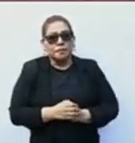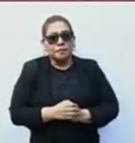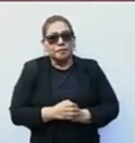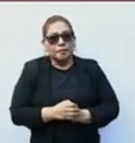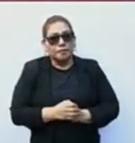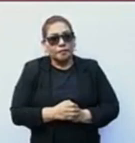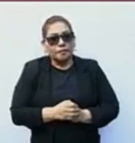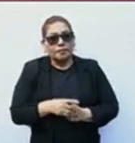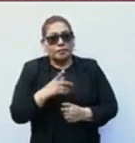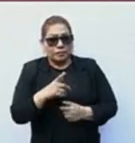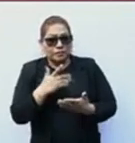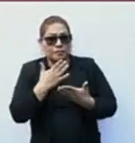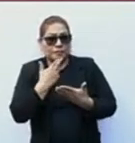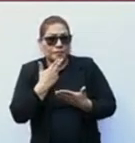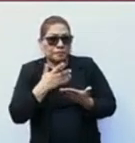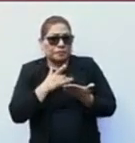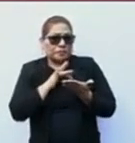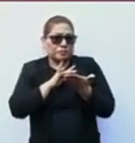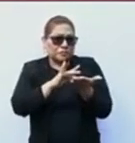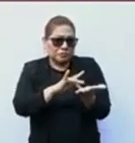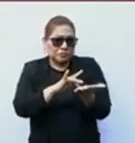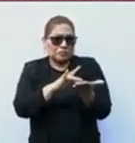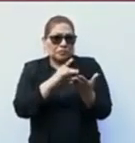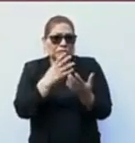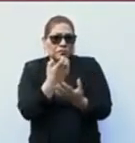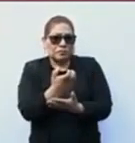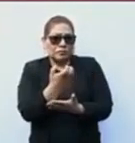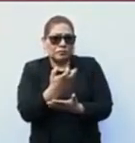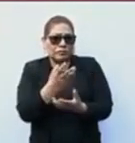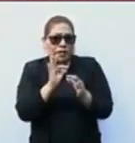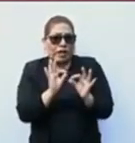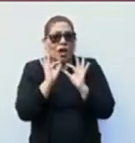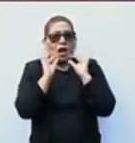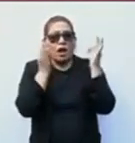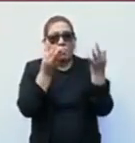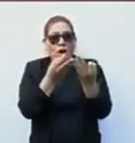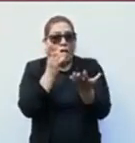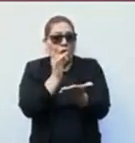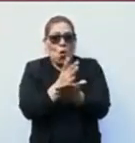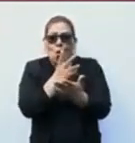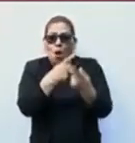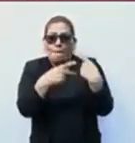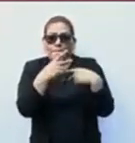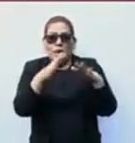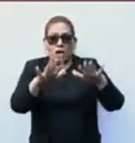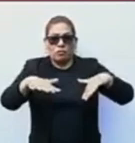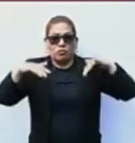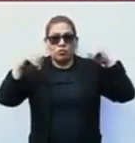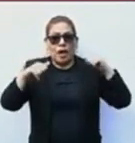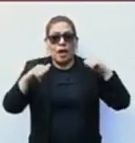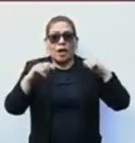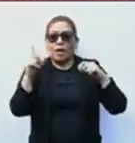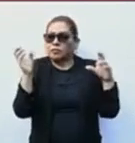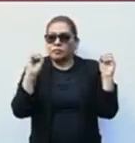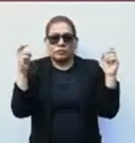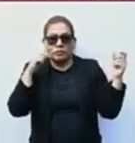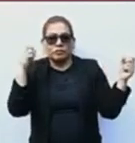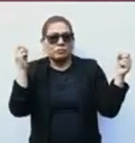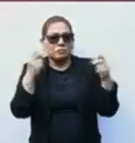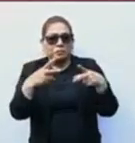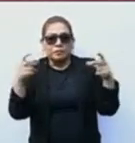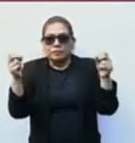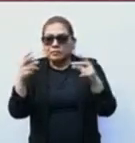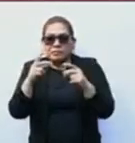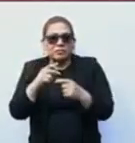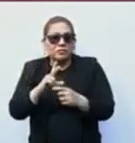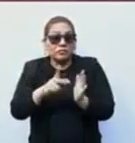de esta manera. Insisto que es la única vez que los convocamos, no los vamos a volver a ver, porque de